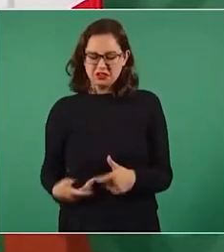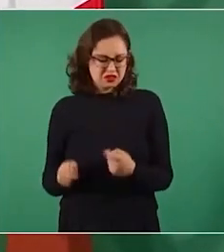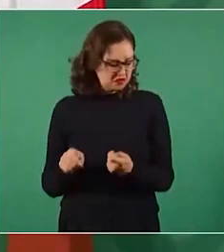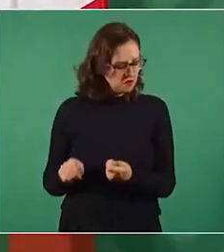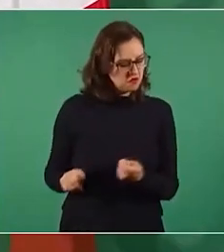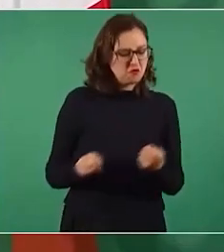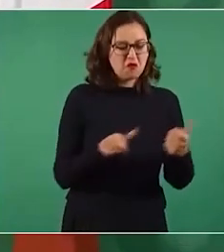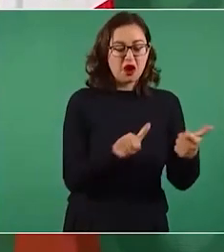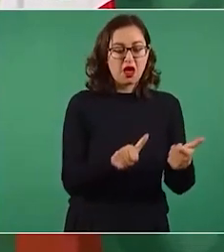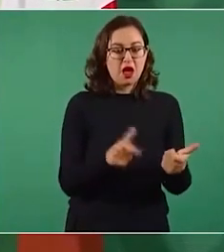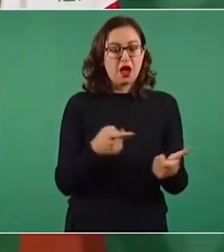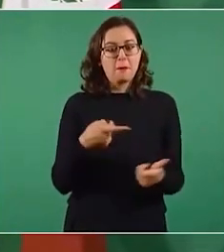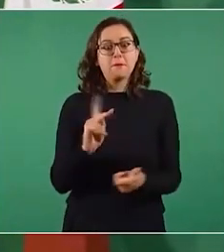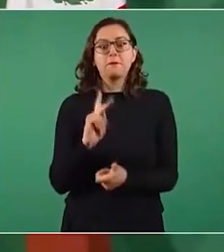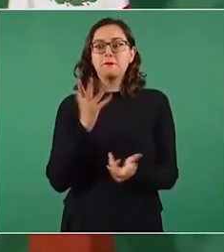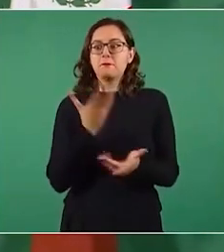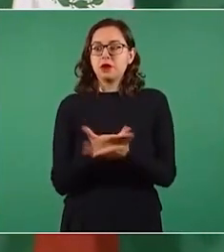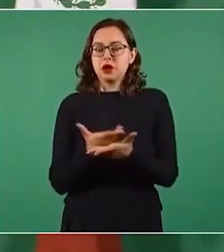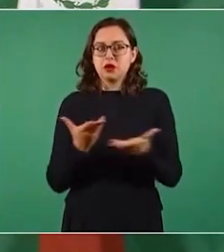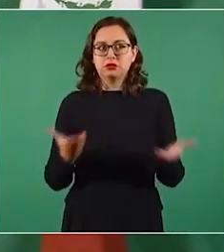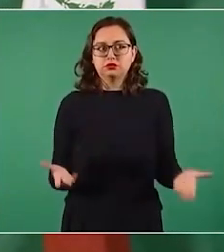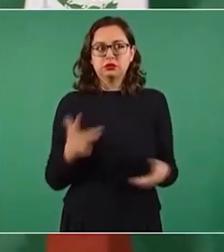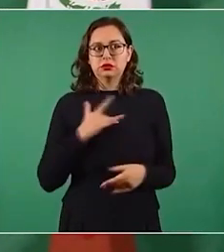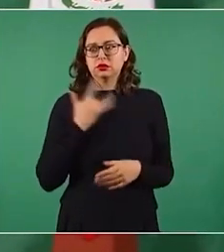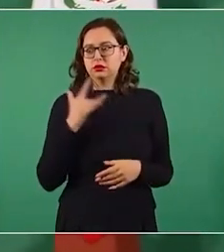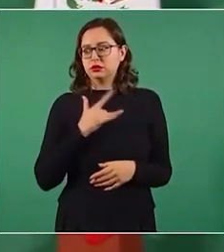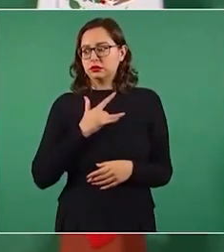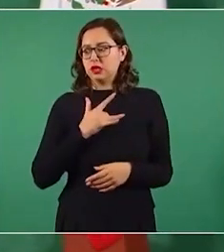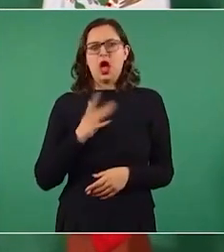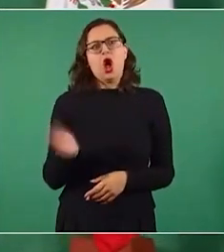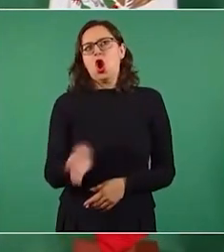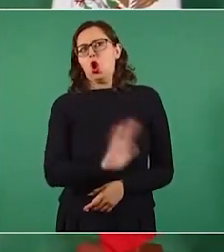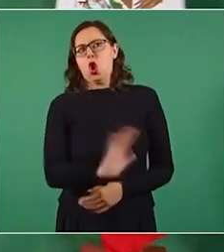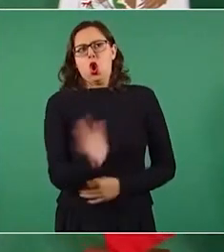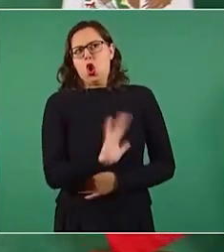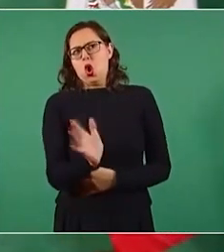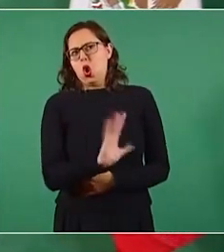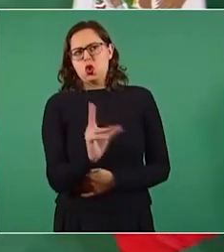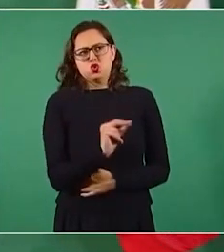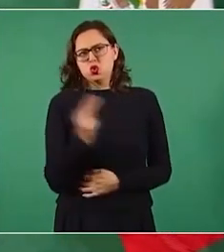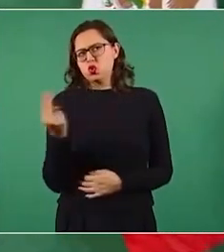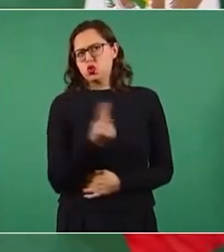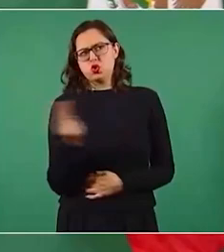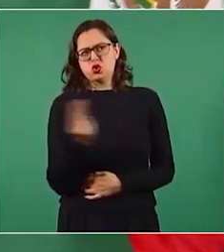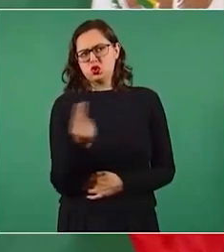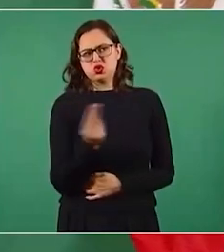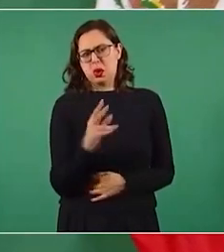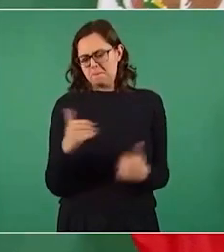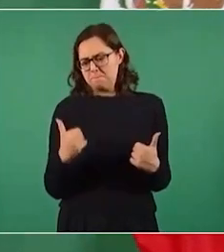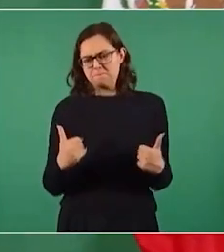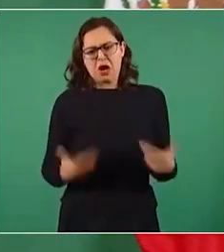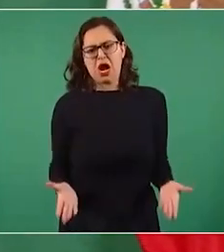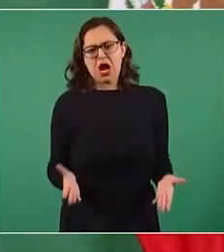dicen que para qué, que sería